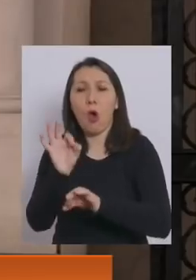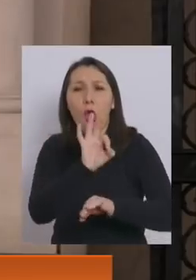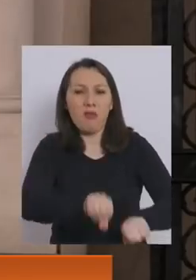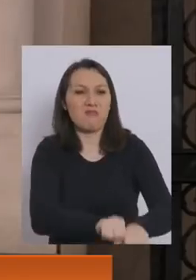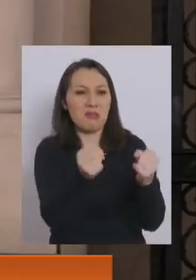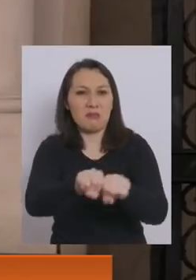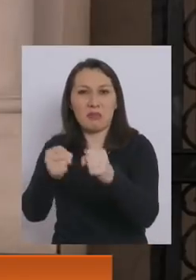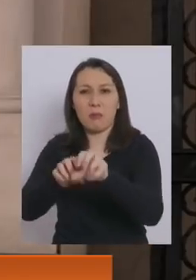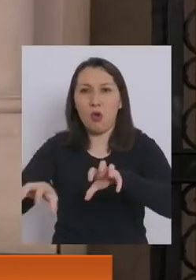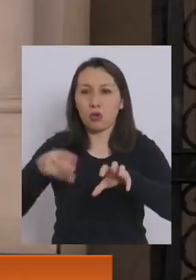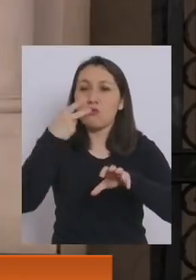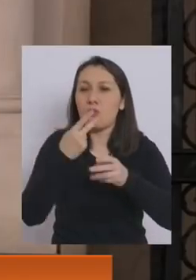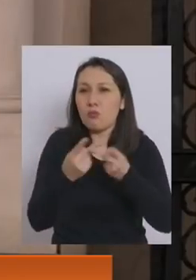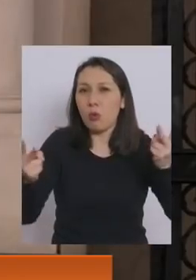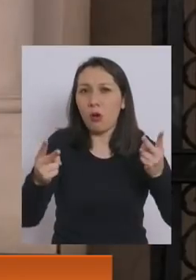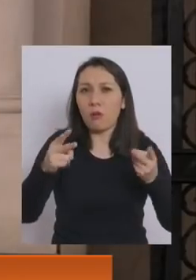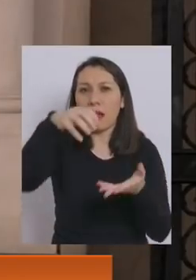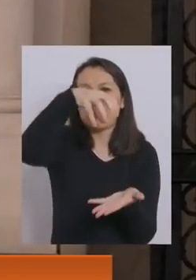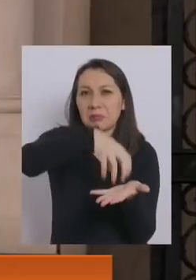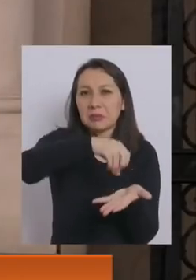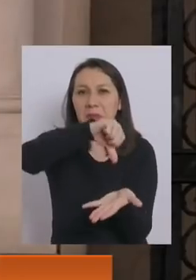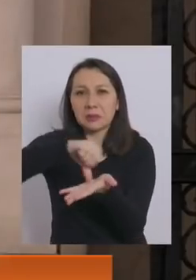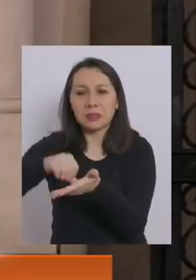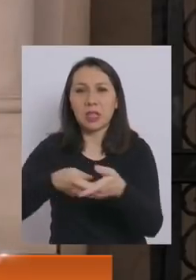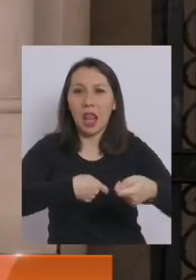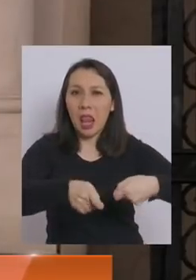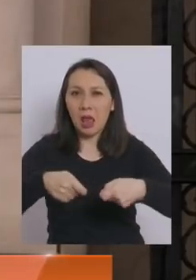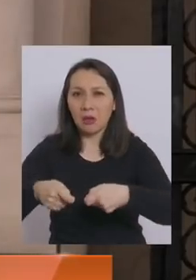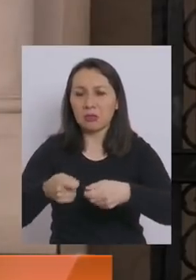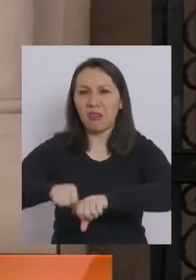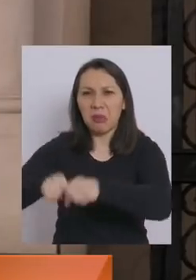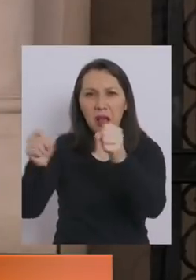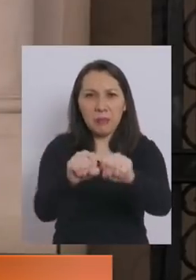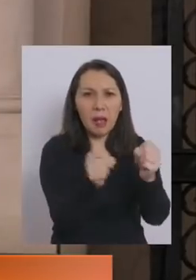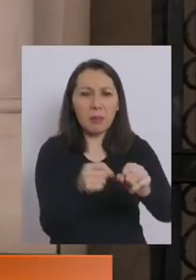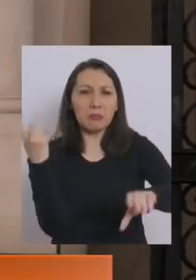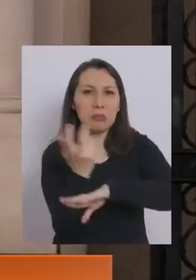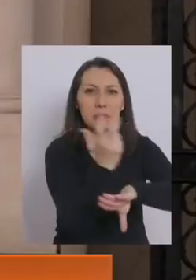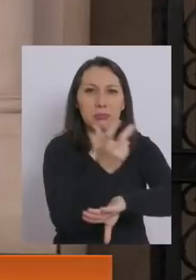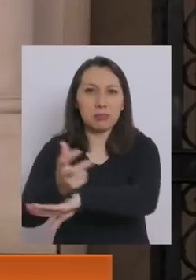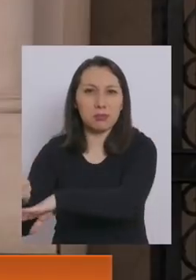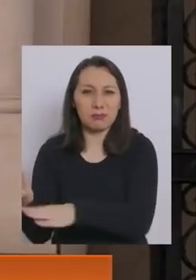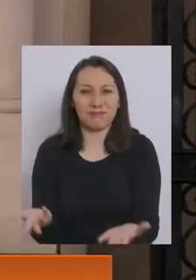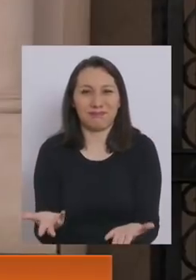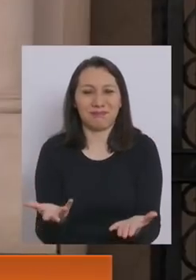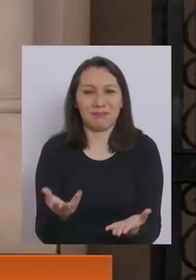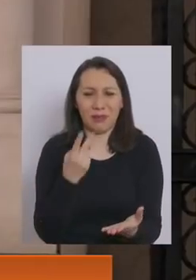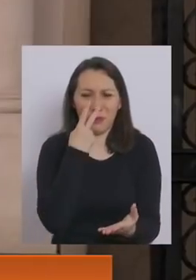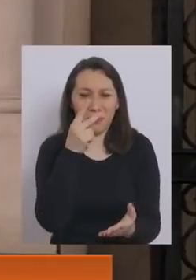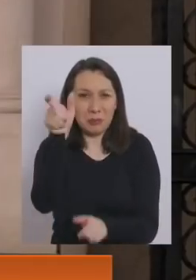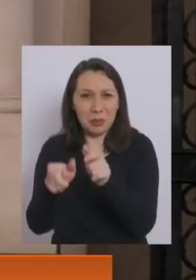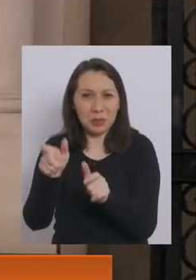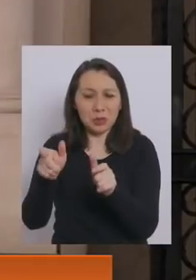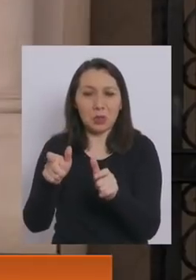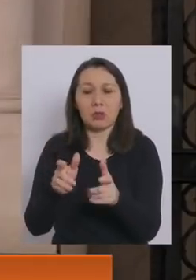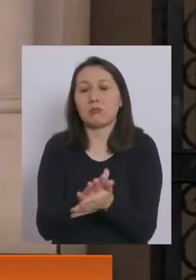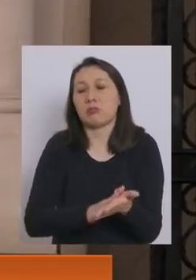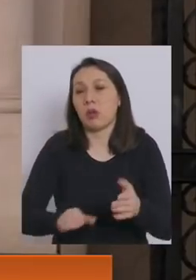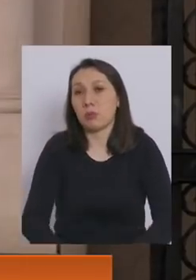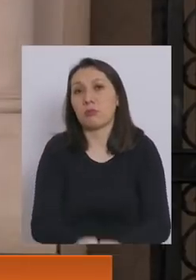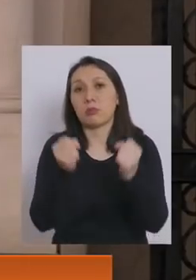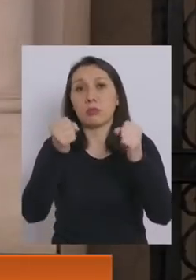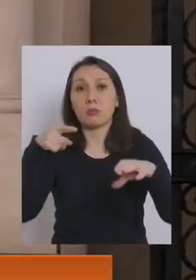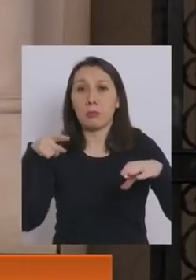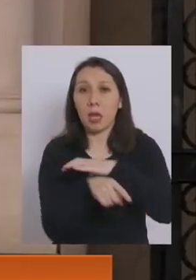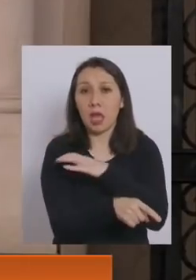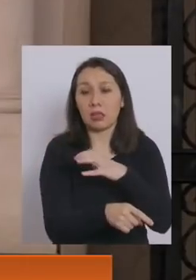públicos como en los centros de nuestras ciudades, como locales comerciales, saqueado, que hayan destruido, por ejemplo, también